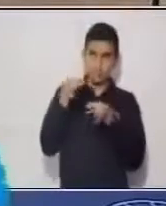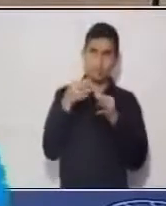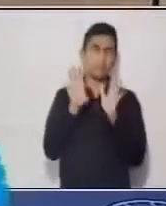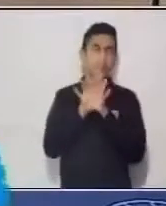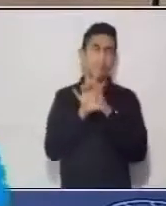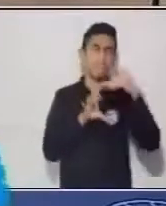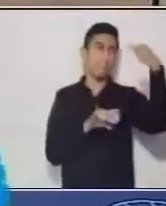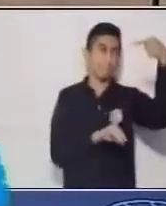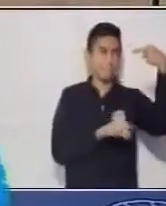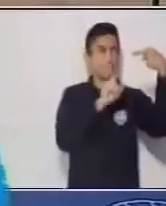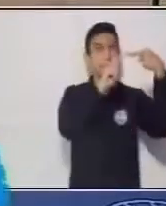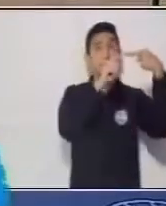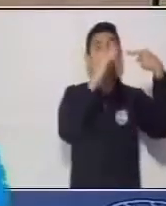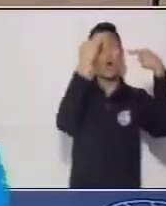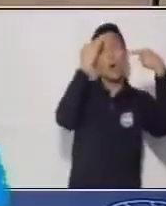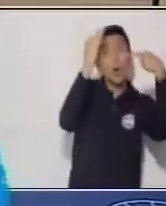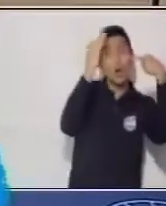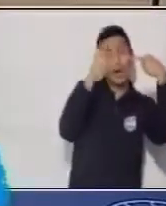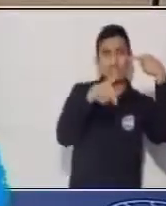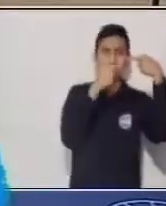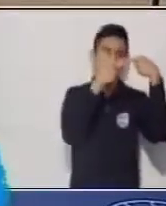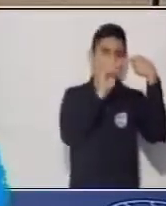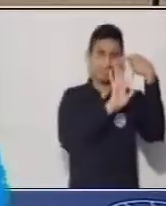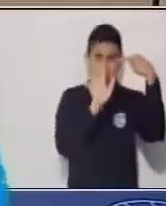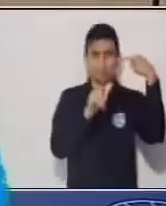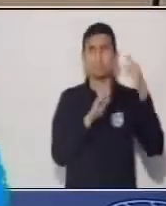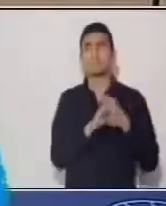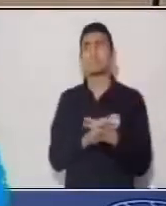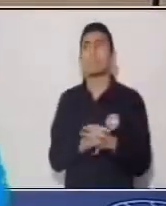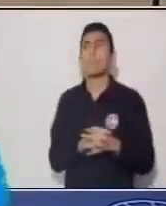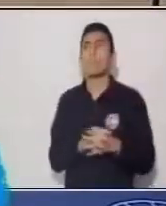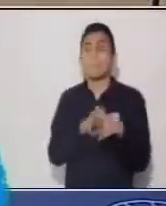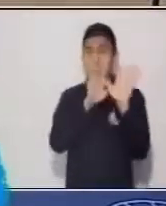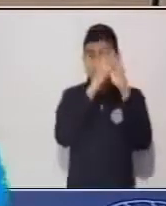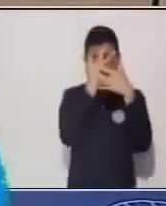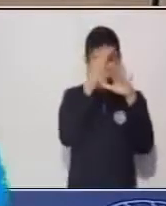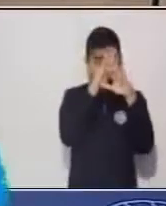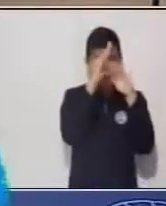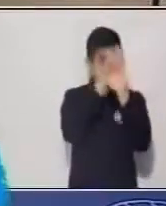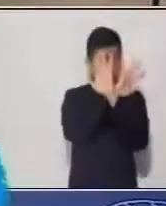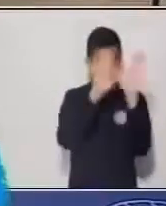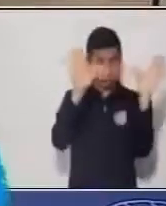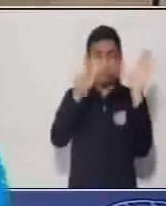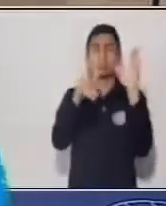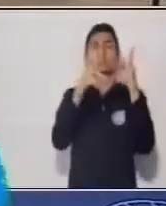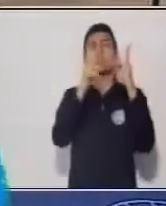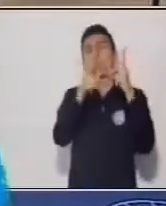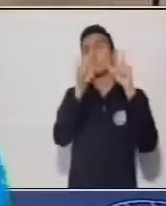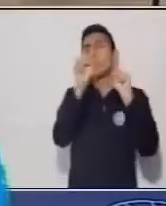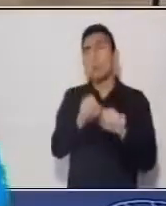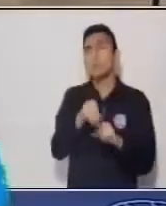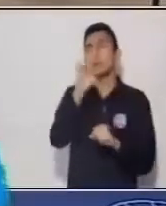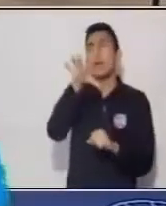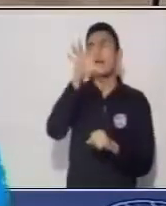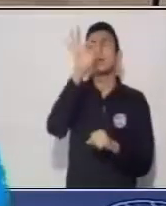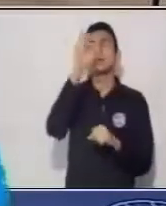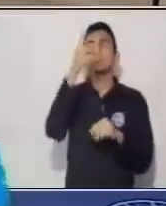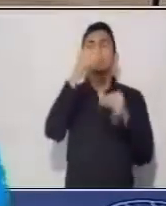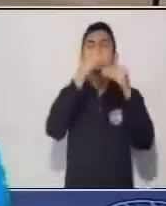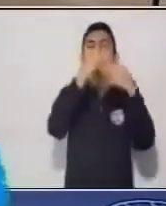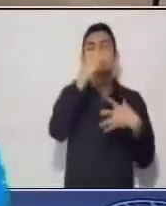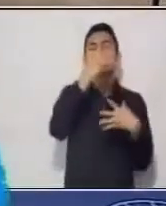hola y luego vamos a encontrar incisos que son las